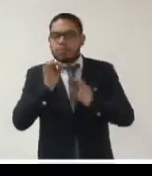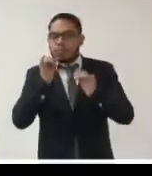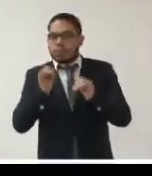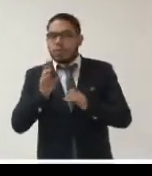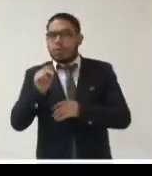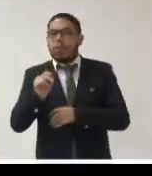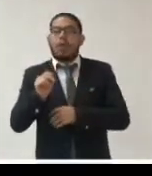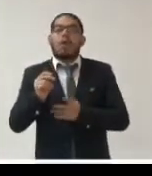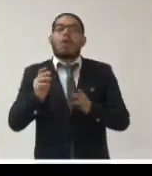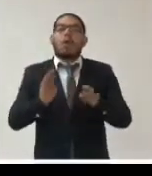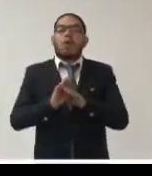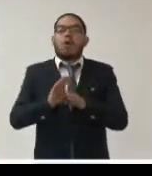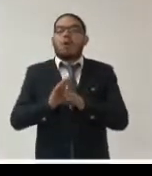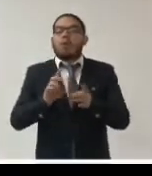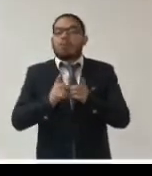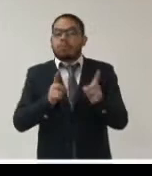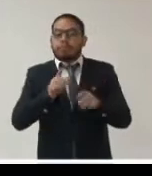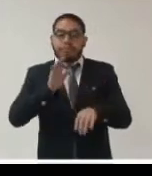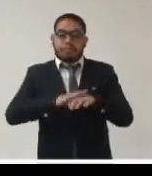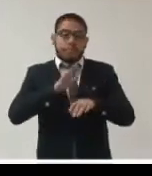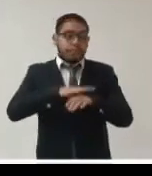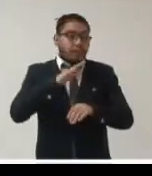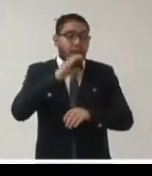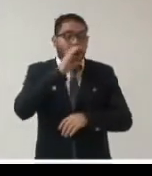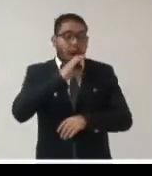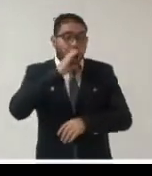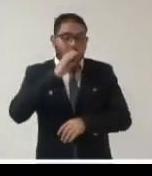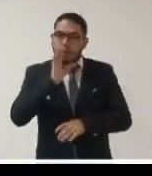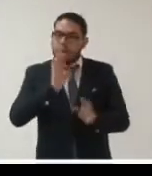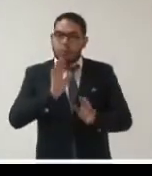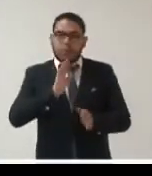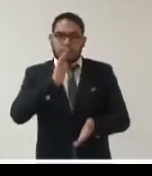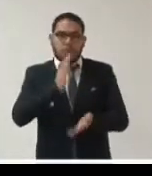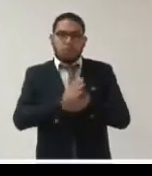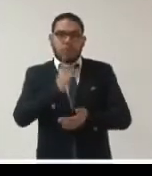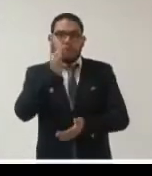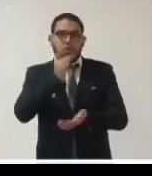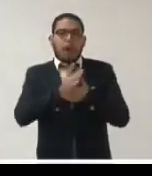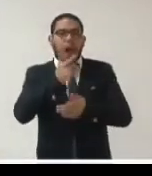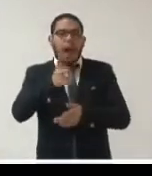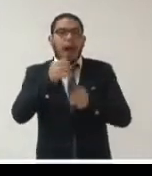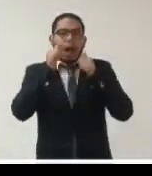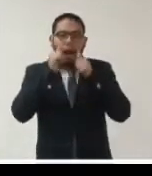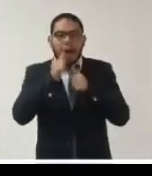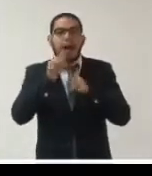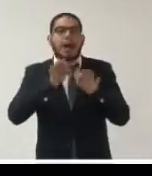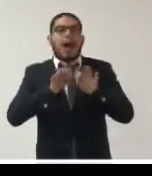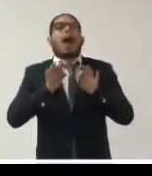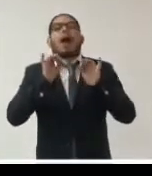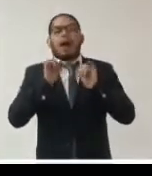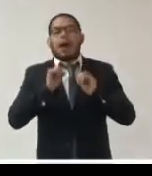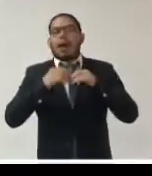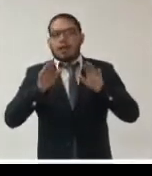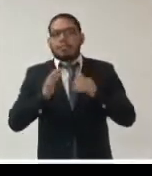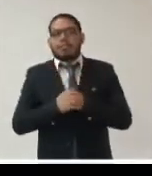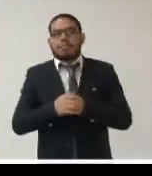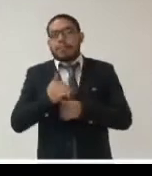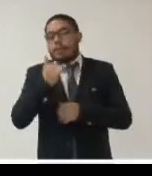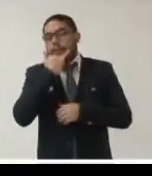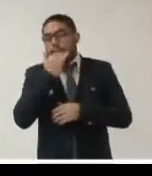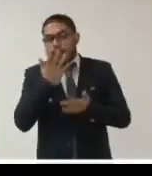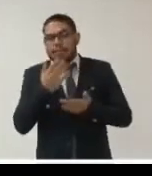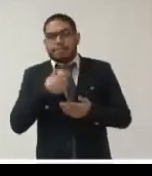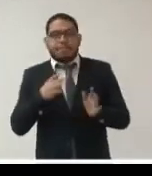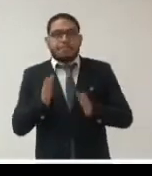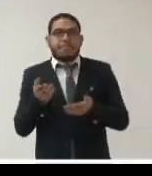que se desarrollen en la modalidad de teletrabajo bien como tengo poco tiempo ya cerraré